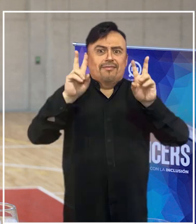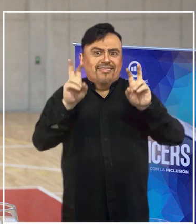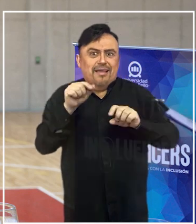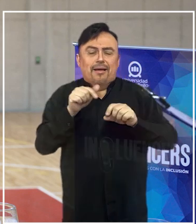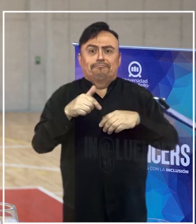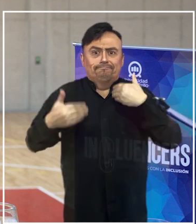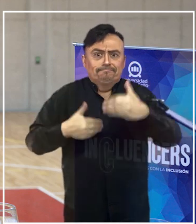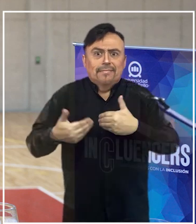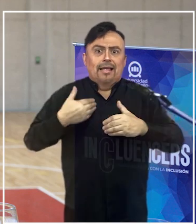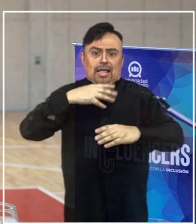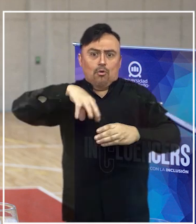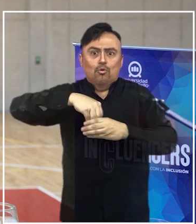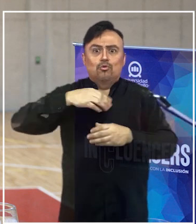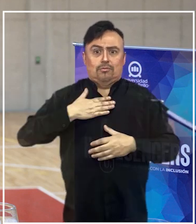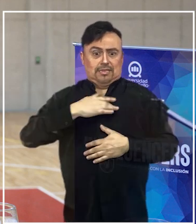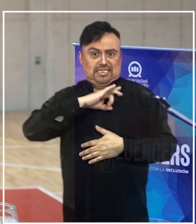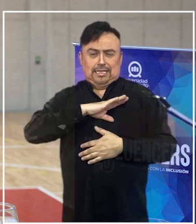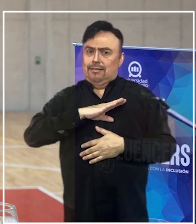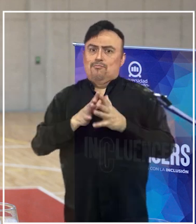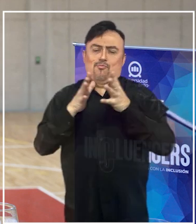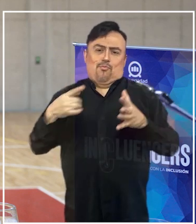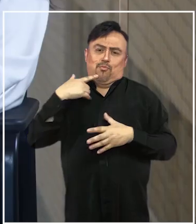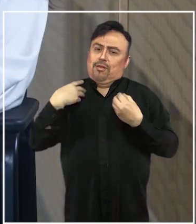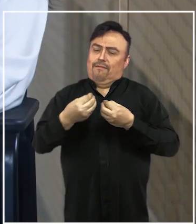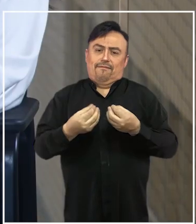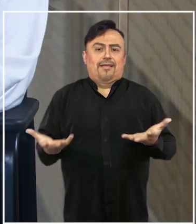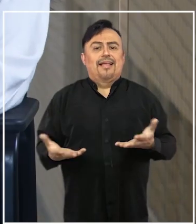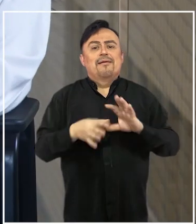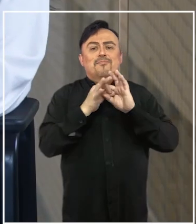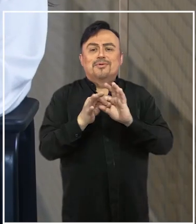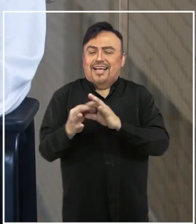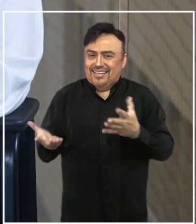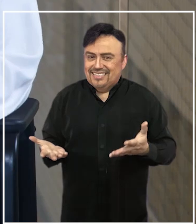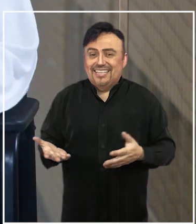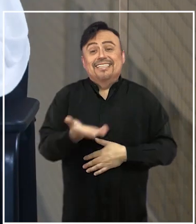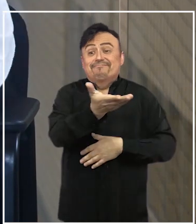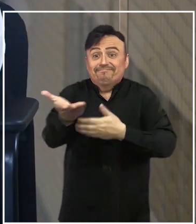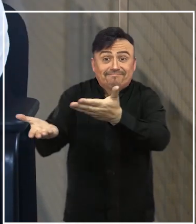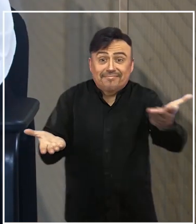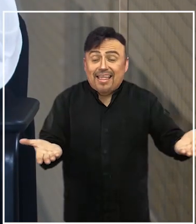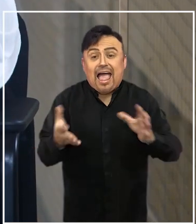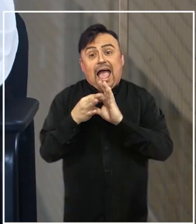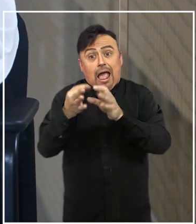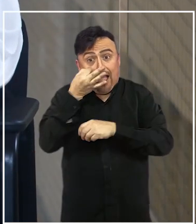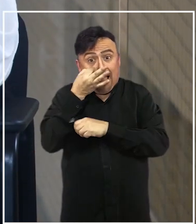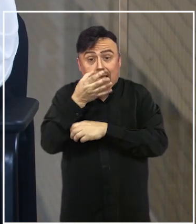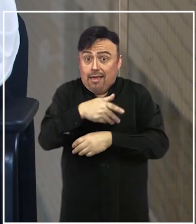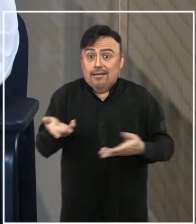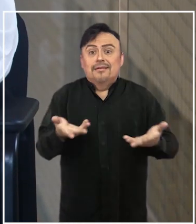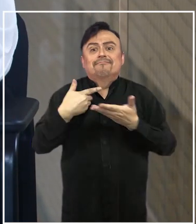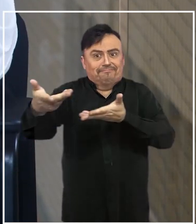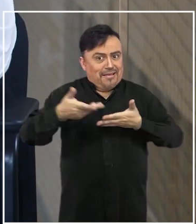potenciar la inclusión en nuestro país son tremendamente bienvenidos. Muchas gracias. Y gracias a ustedes por acompañarnos y los dejamos